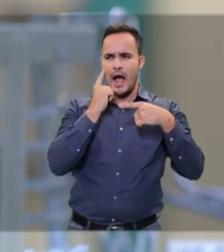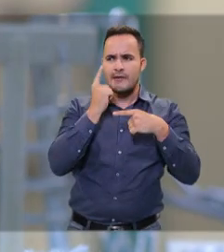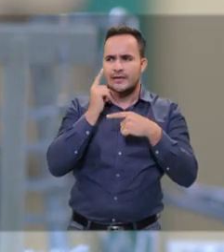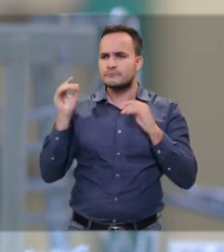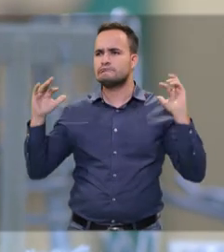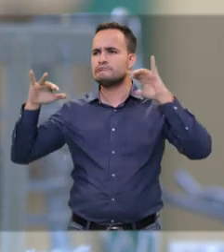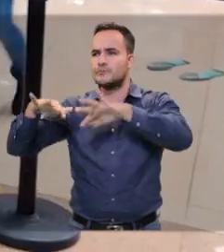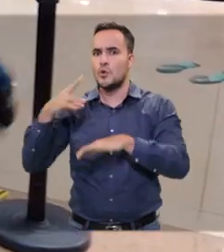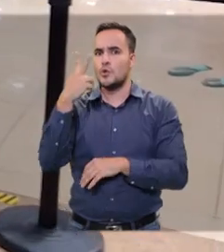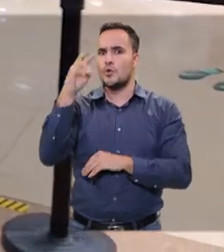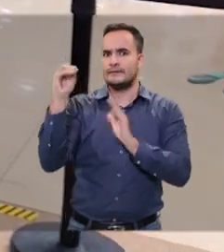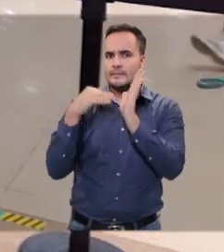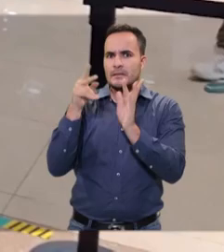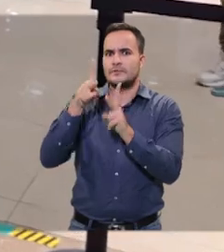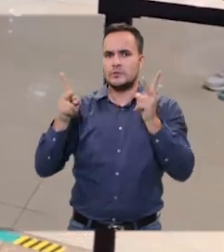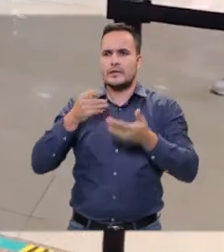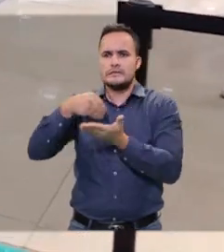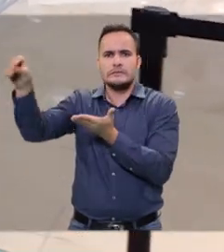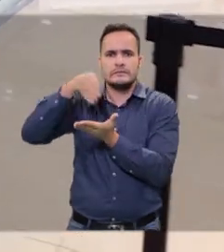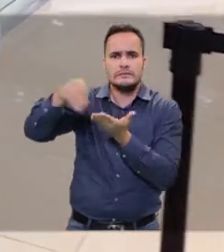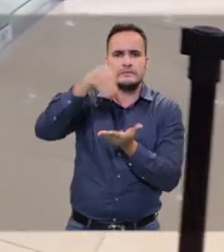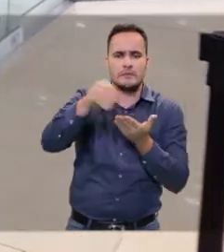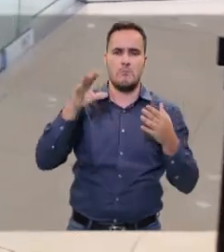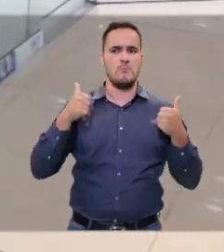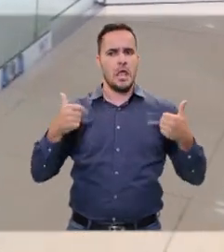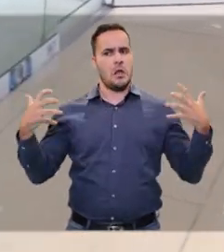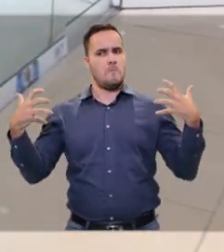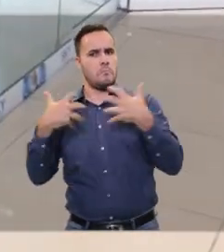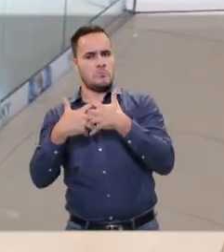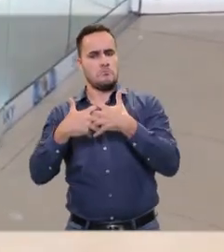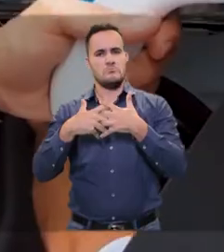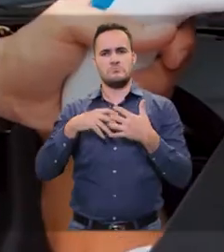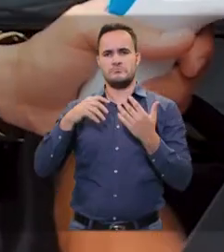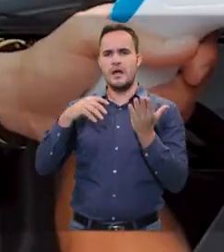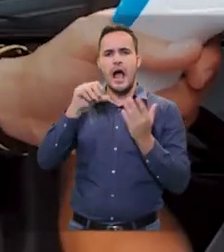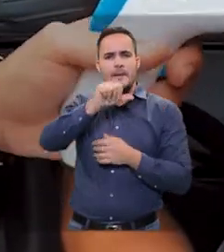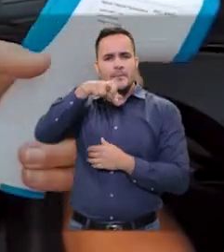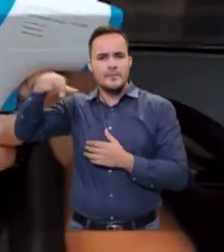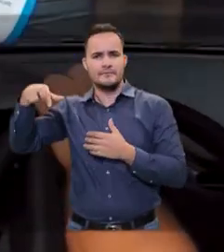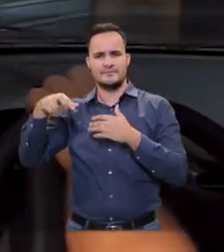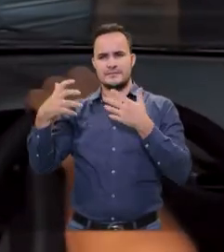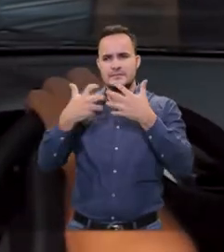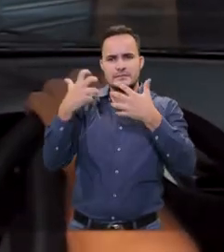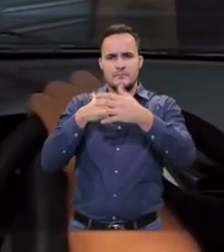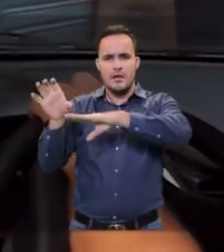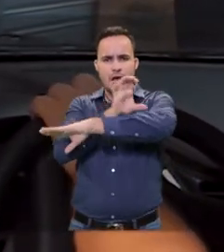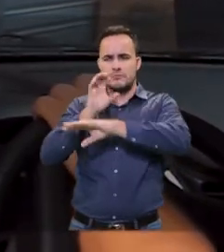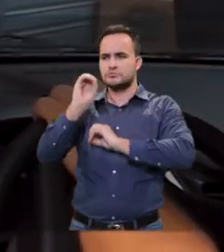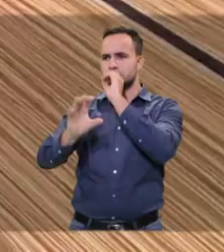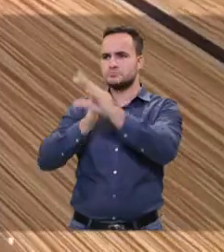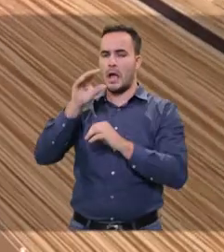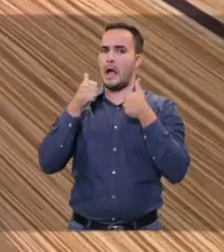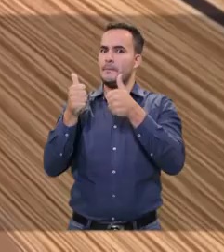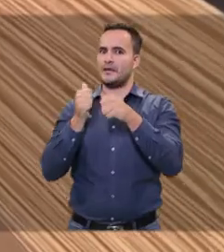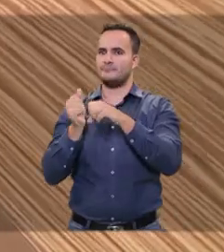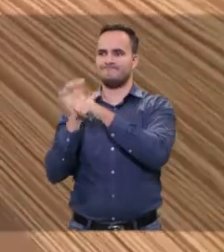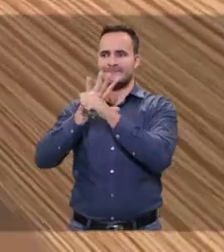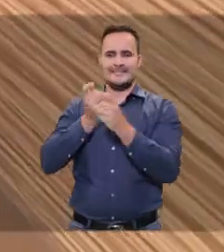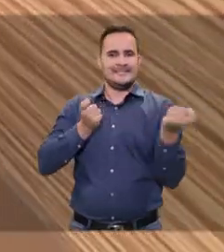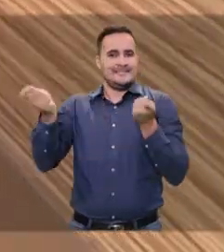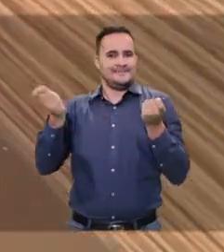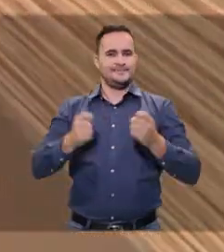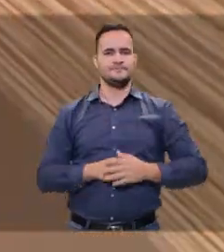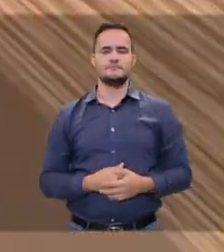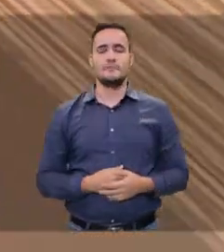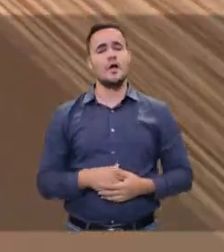En la primera semana, cerca de 20.000 compradores se familiarizaron con las plataformas tecnológicas de Big Data que refuerzan la lucha contra